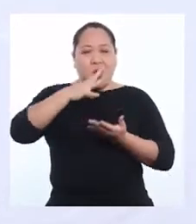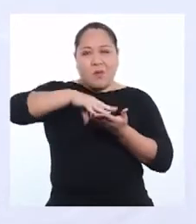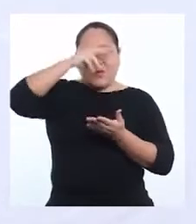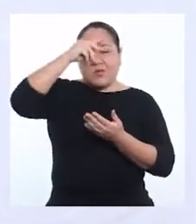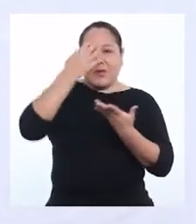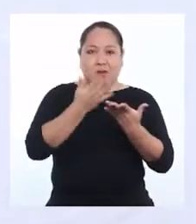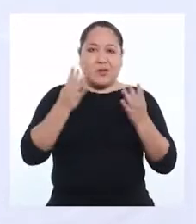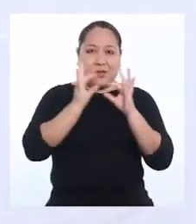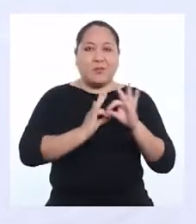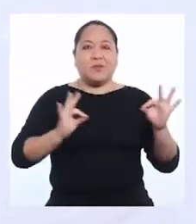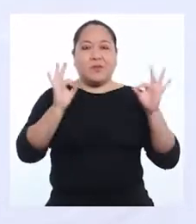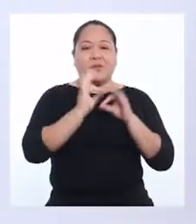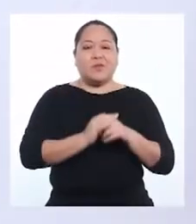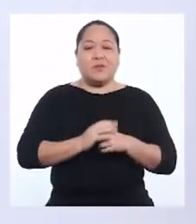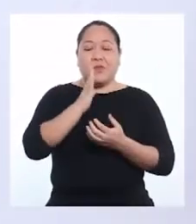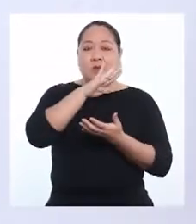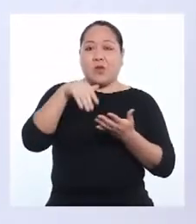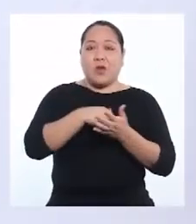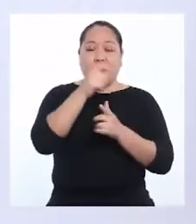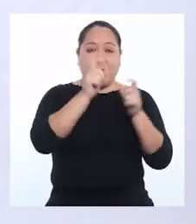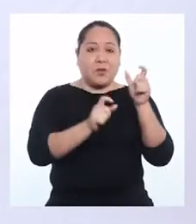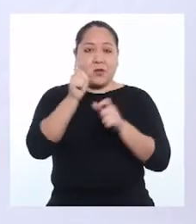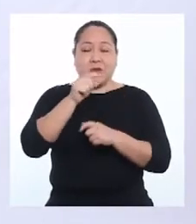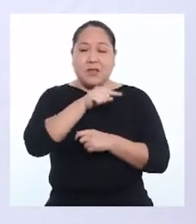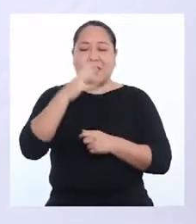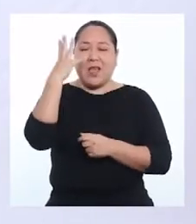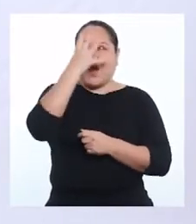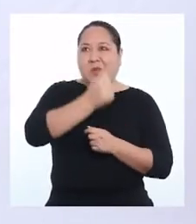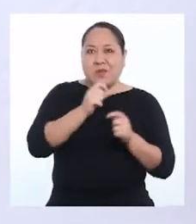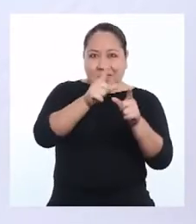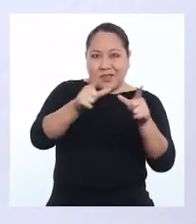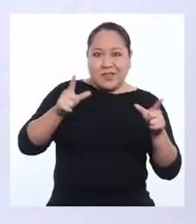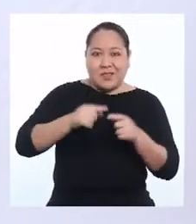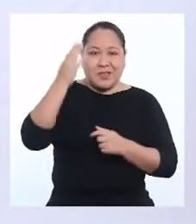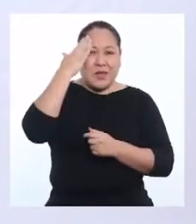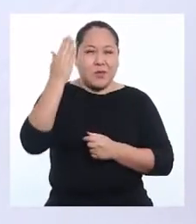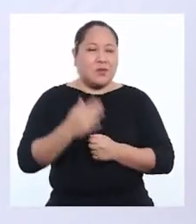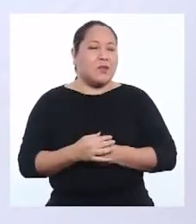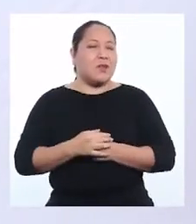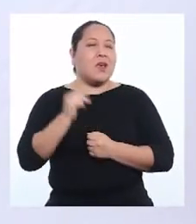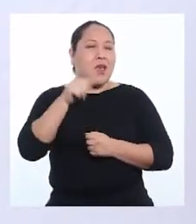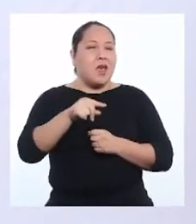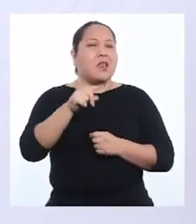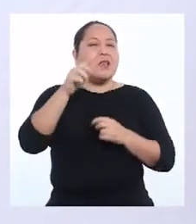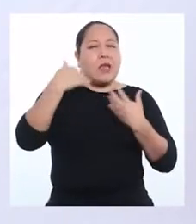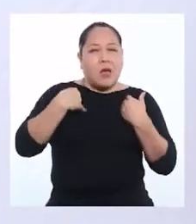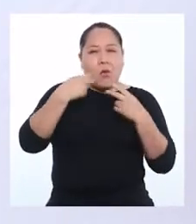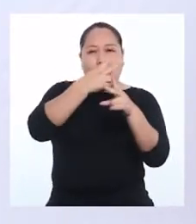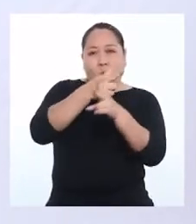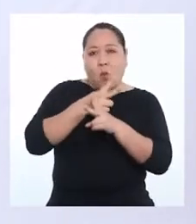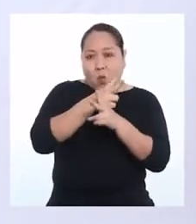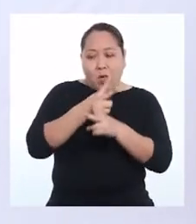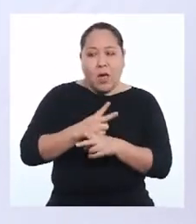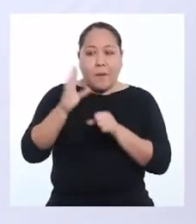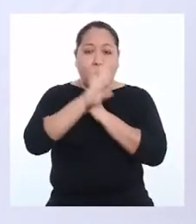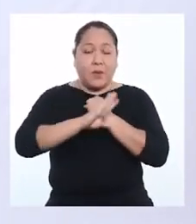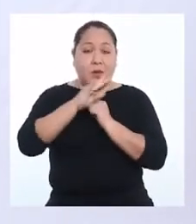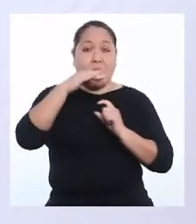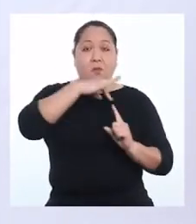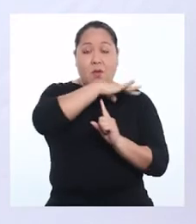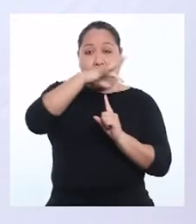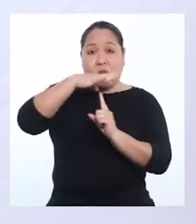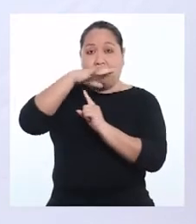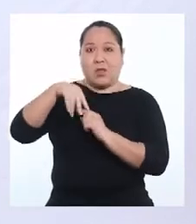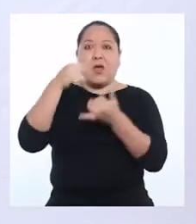algo muy importante. Todos los ciudadanos de esta hermosa tierra sabemos que debemos cuidar y proteger nuestro medio ambiente.